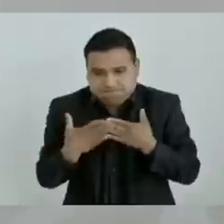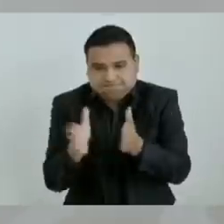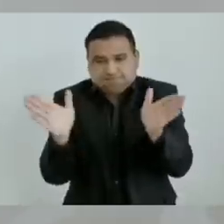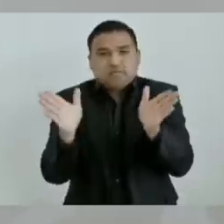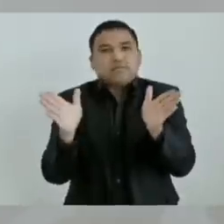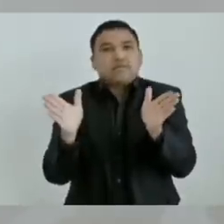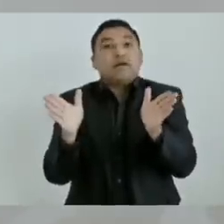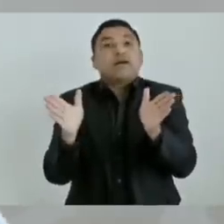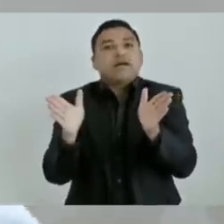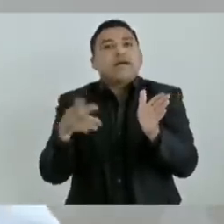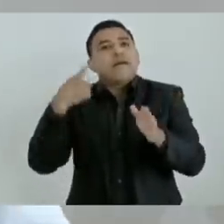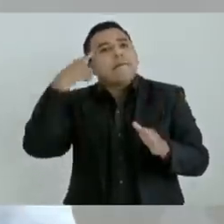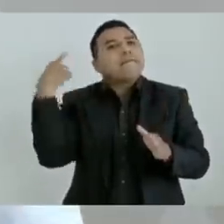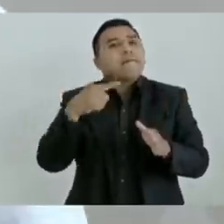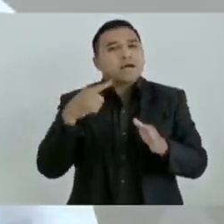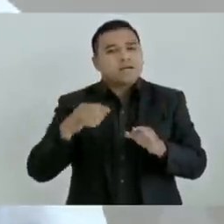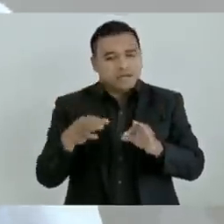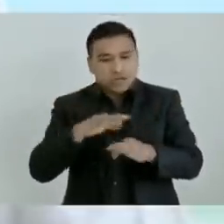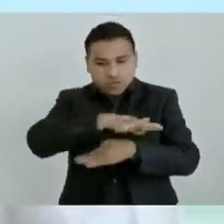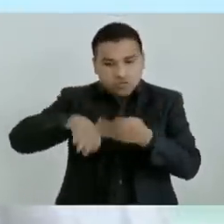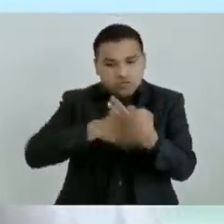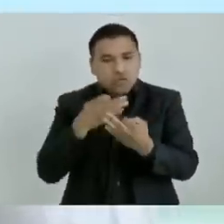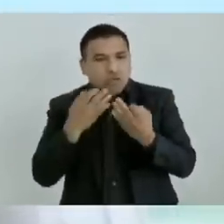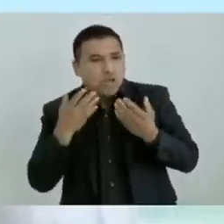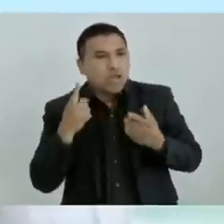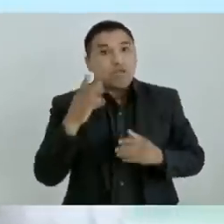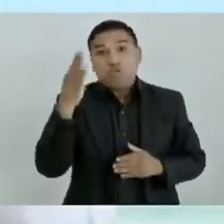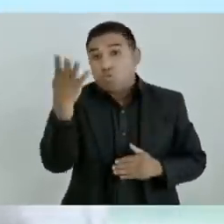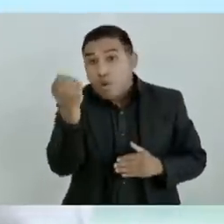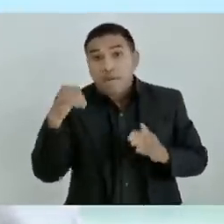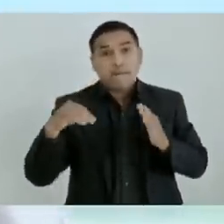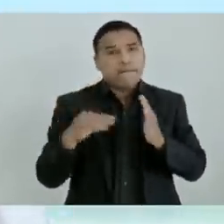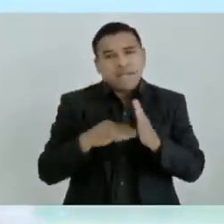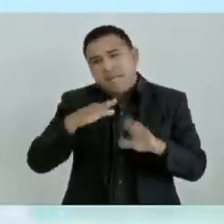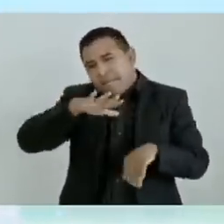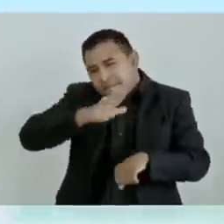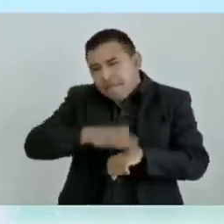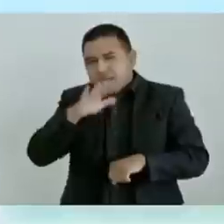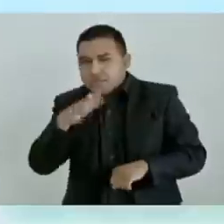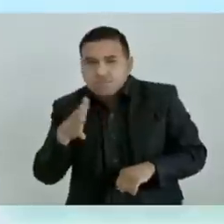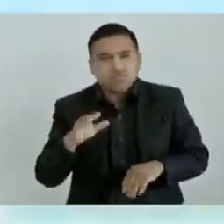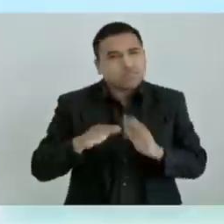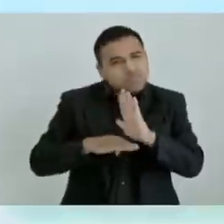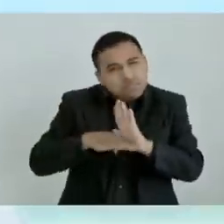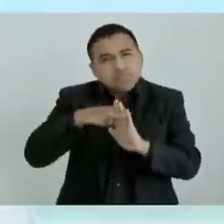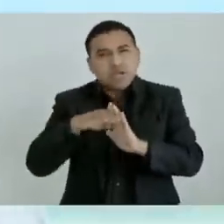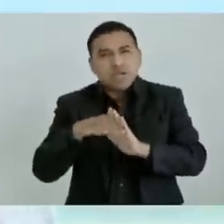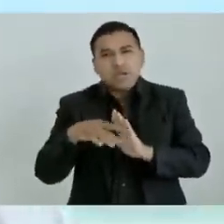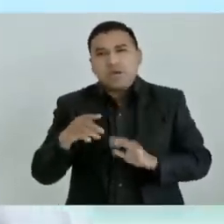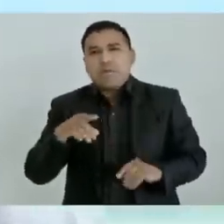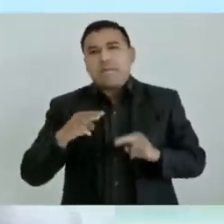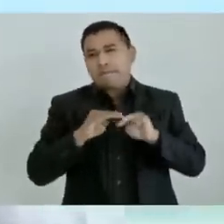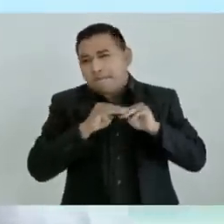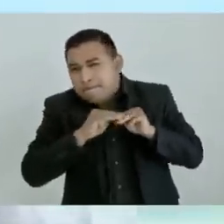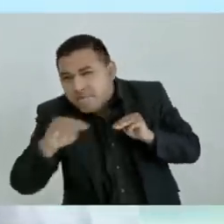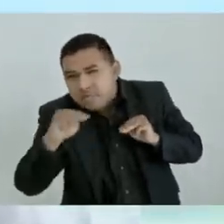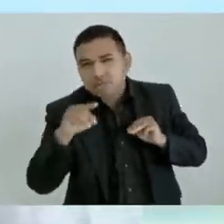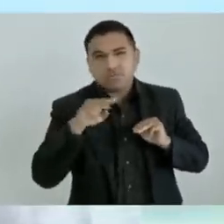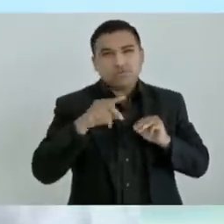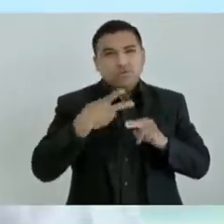De tal forma que de un poco más de 9 mil metros cuadrados,